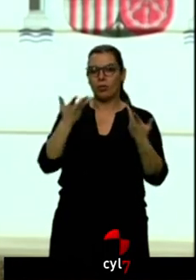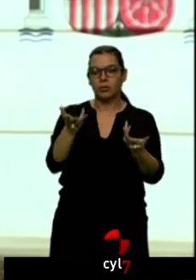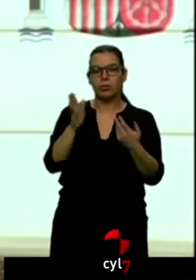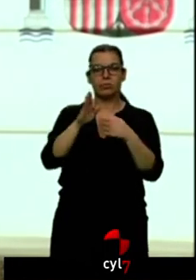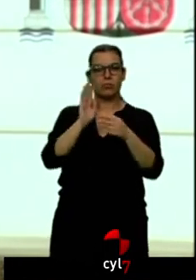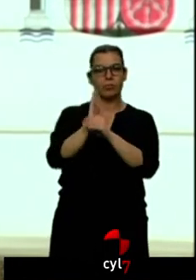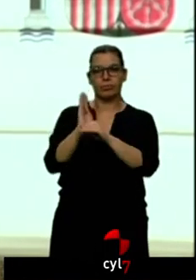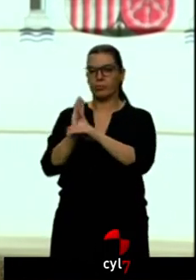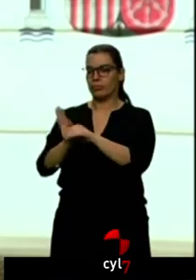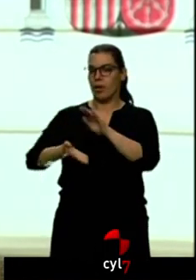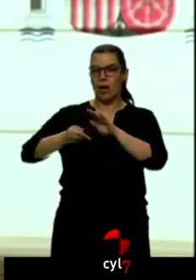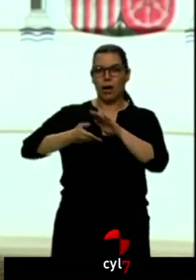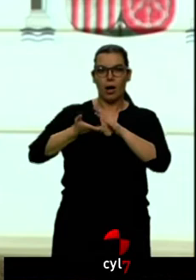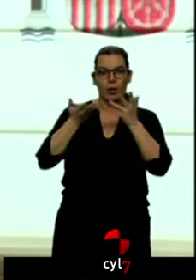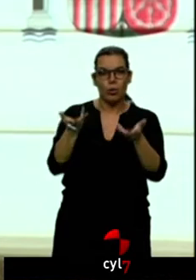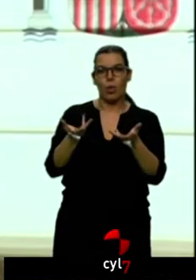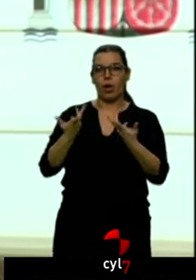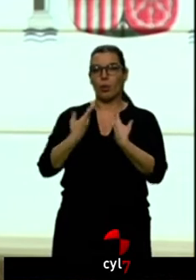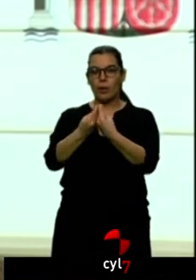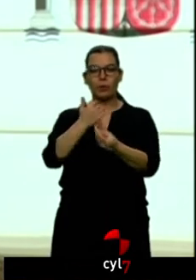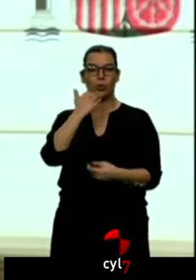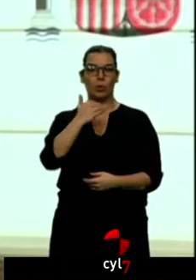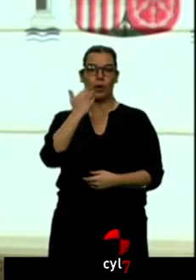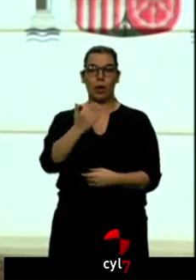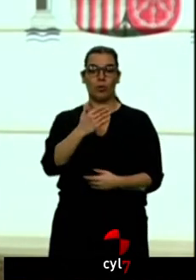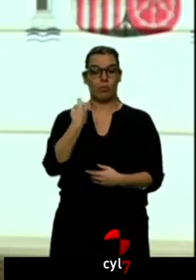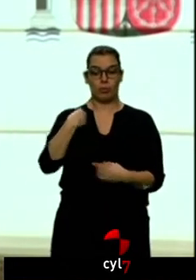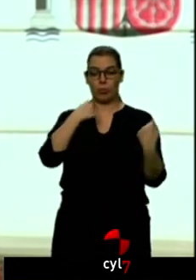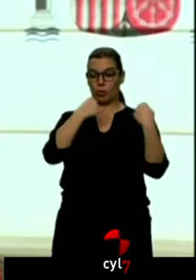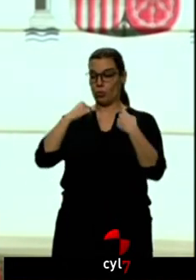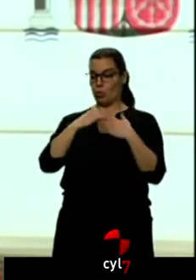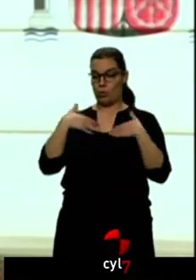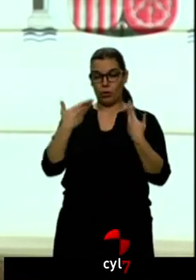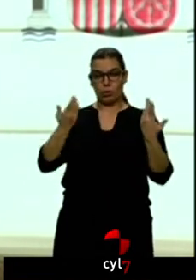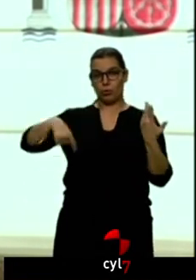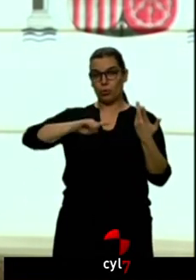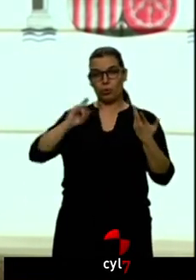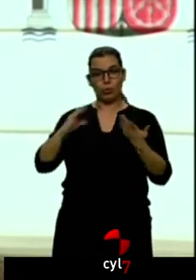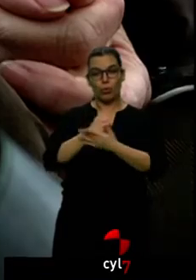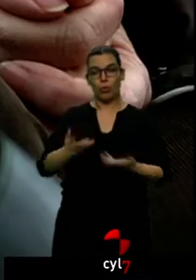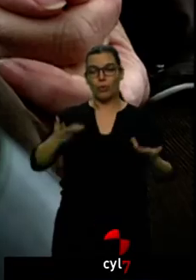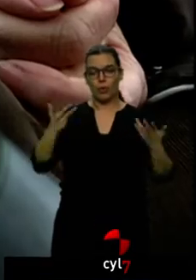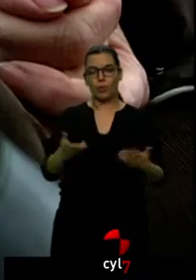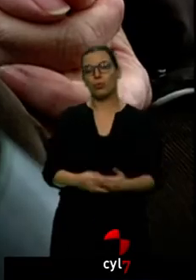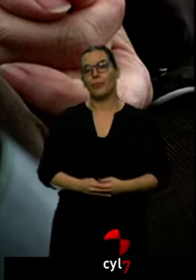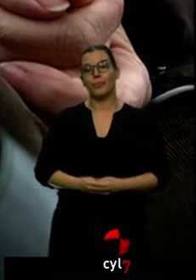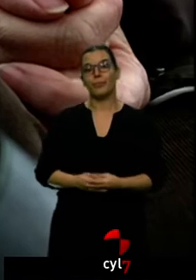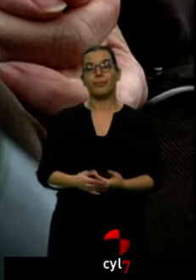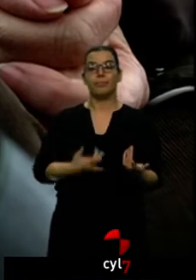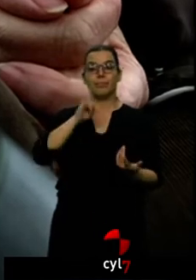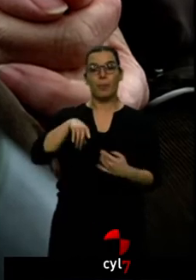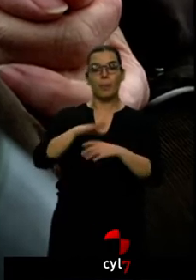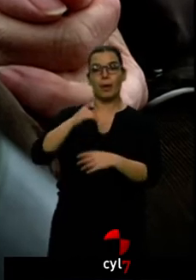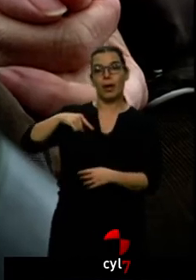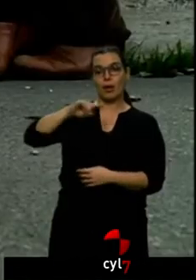todas las posibilidades de acompañamiento que desde las instituciones se ponen a su disposición. Y que de esta forma puedan